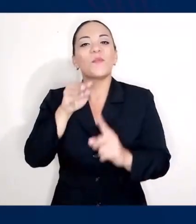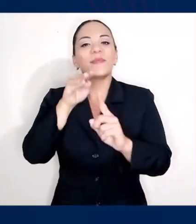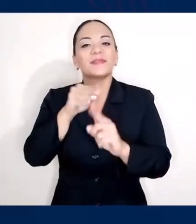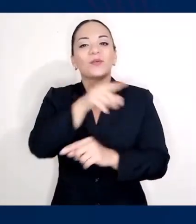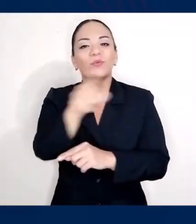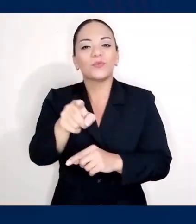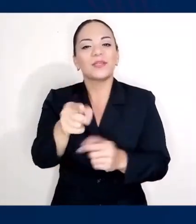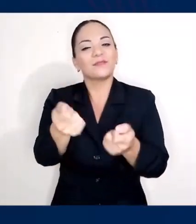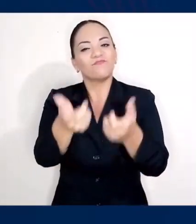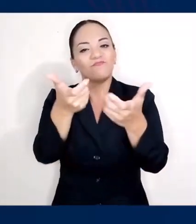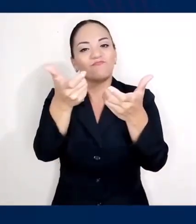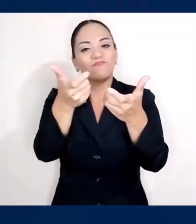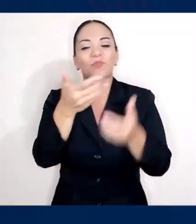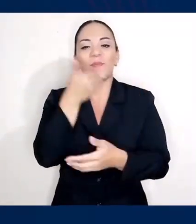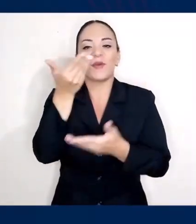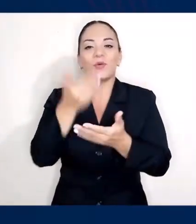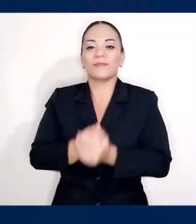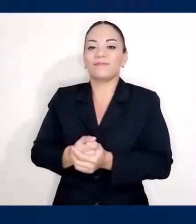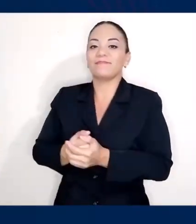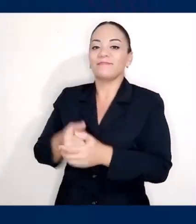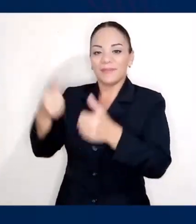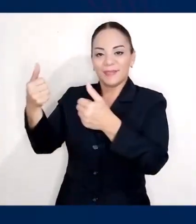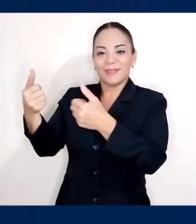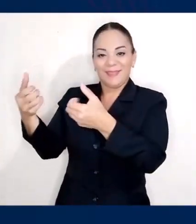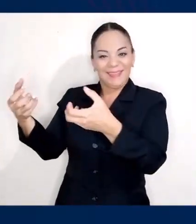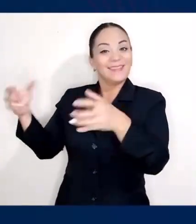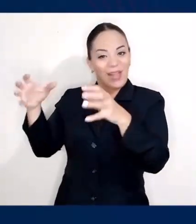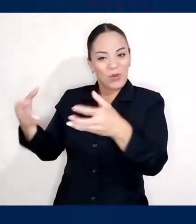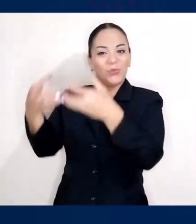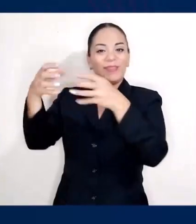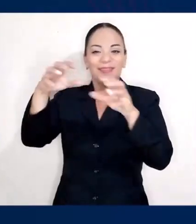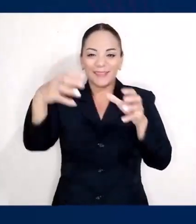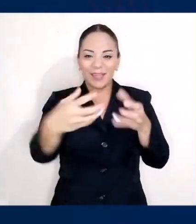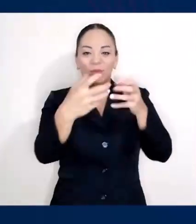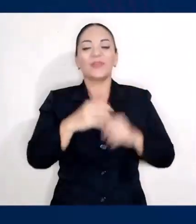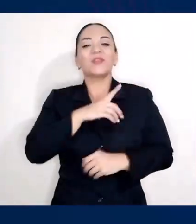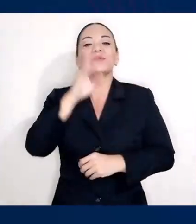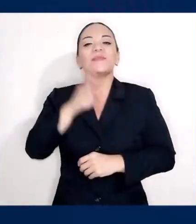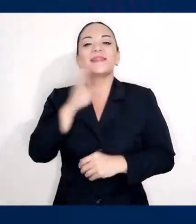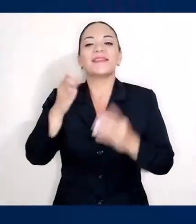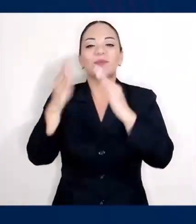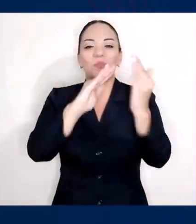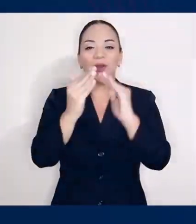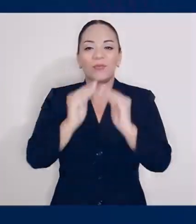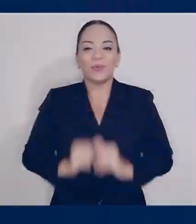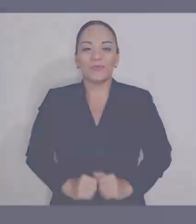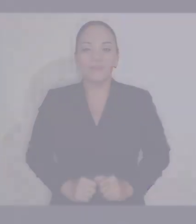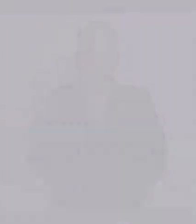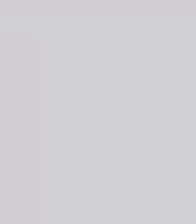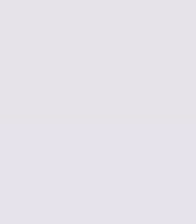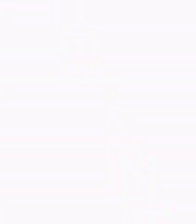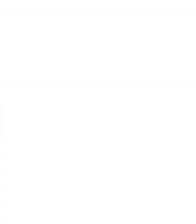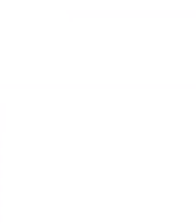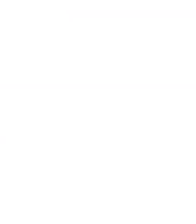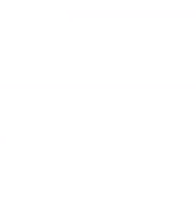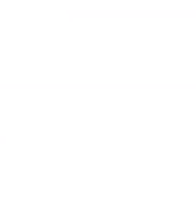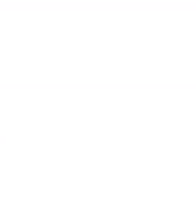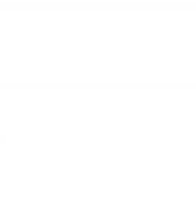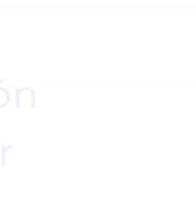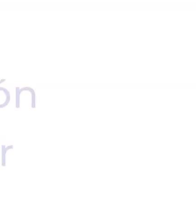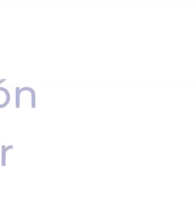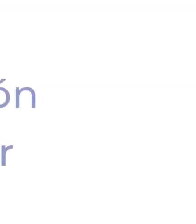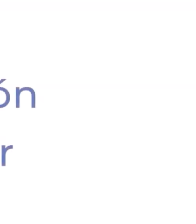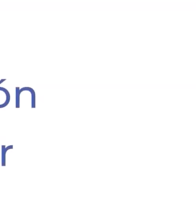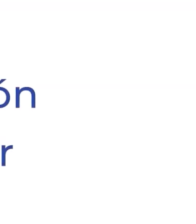deseo solo lo mejor. Ministro, salud. Salud. Que Dios bendiga a nuestro pueblo. Costa Rica